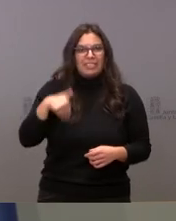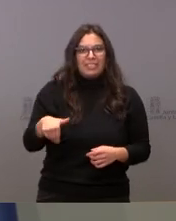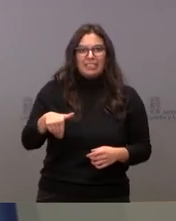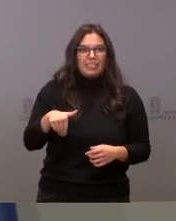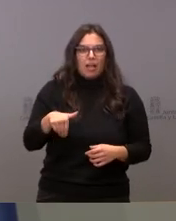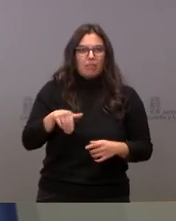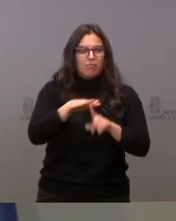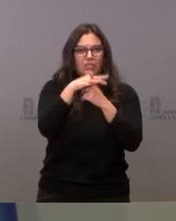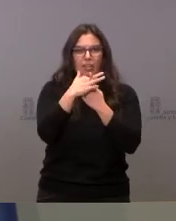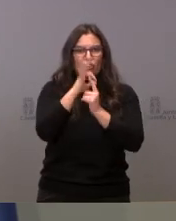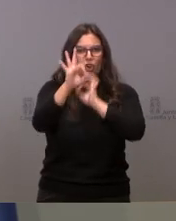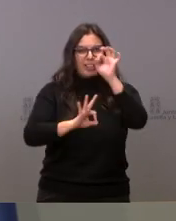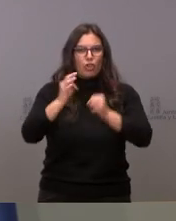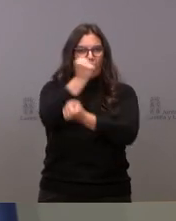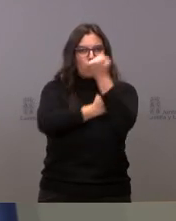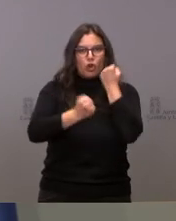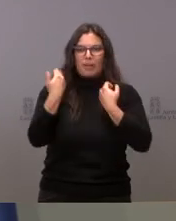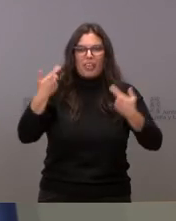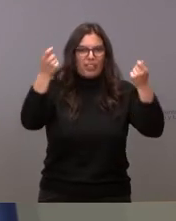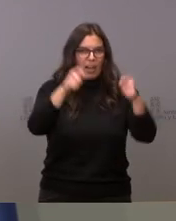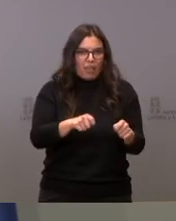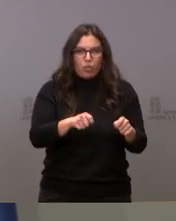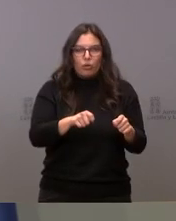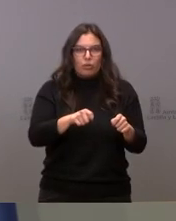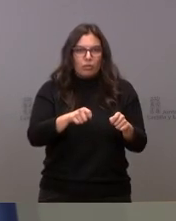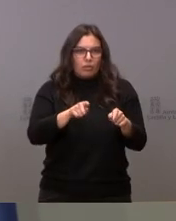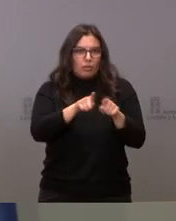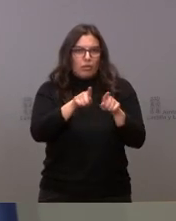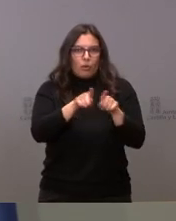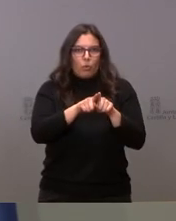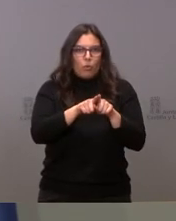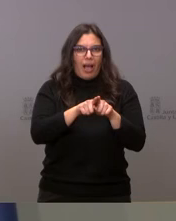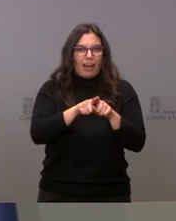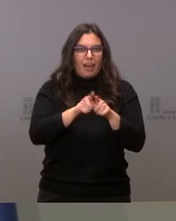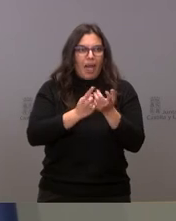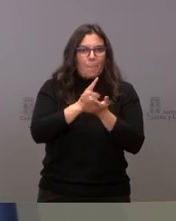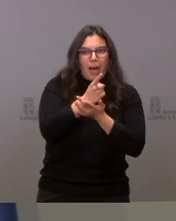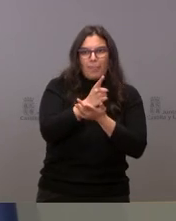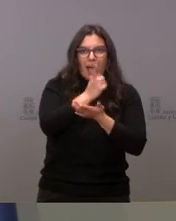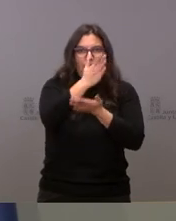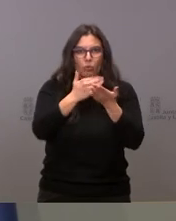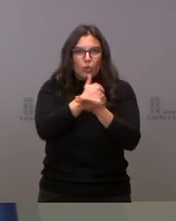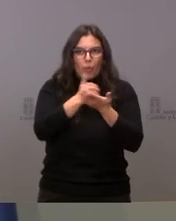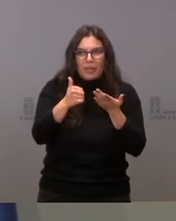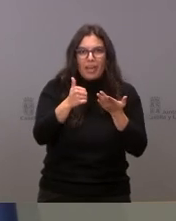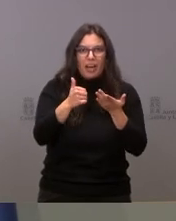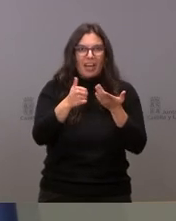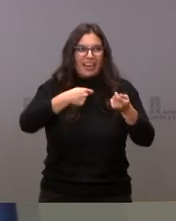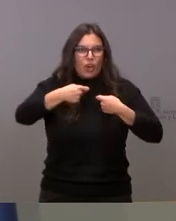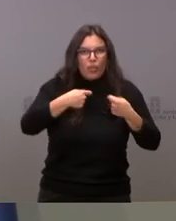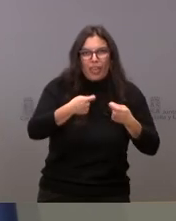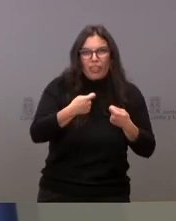procede discutir la reapertura del mapa autonómico. Ni nadie entendería que nosotros fuésemos a una negociación